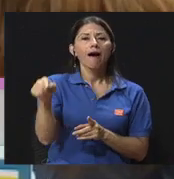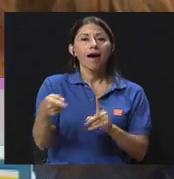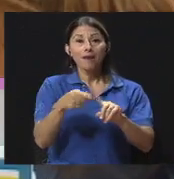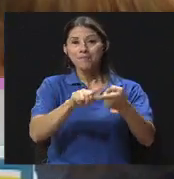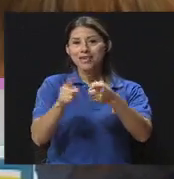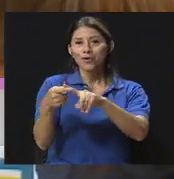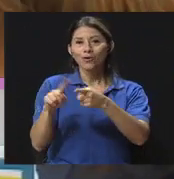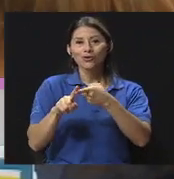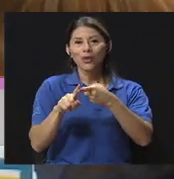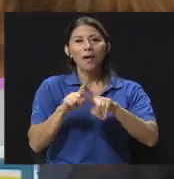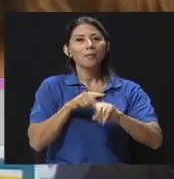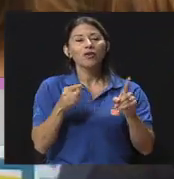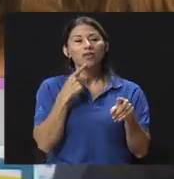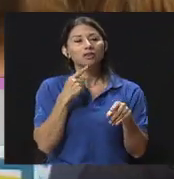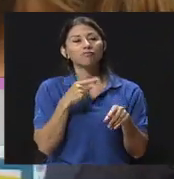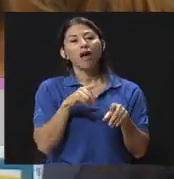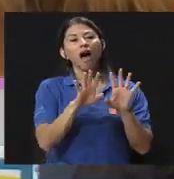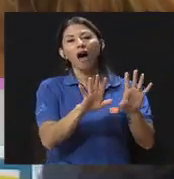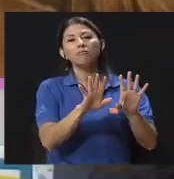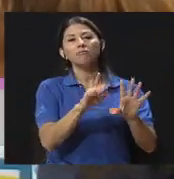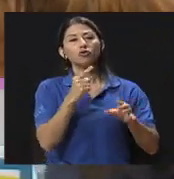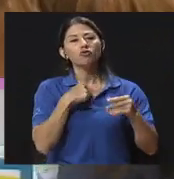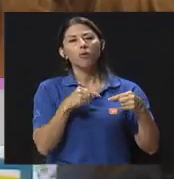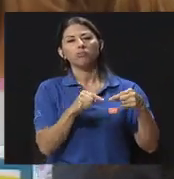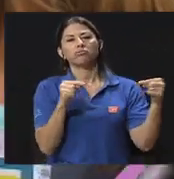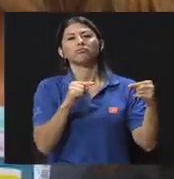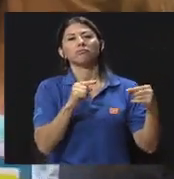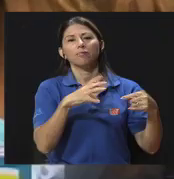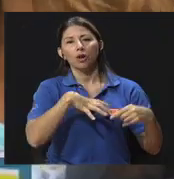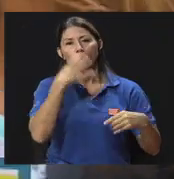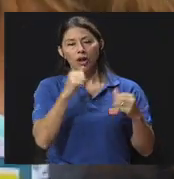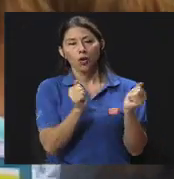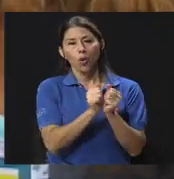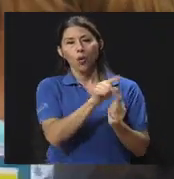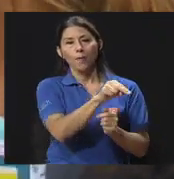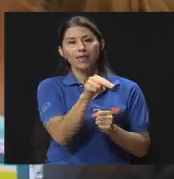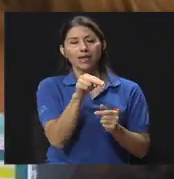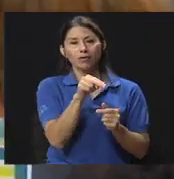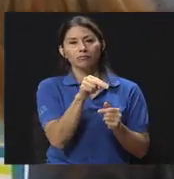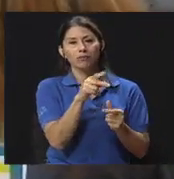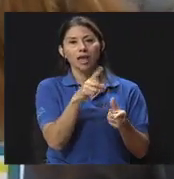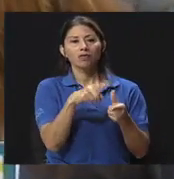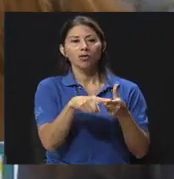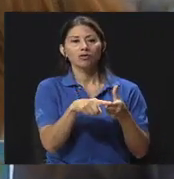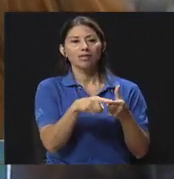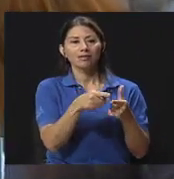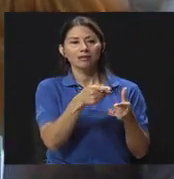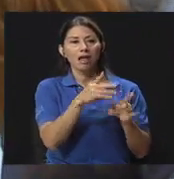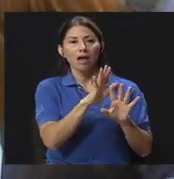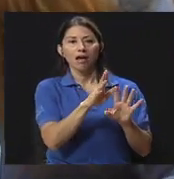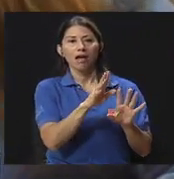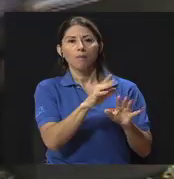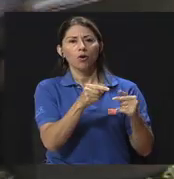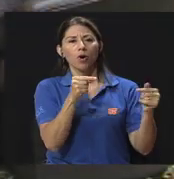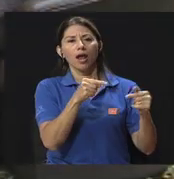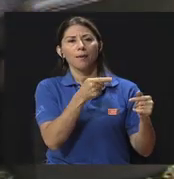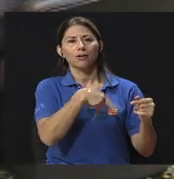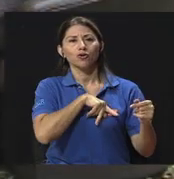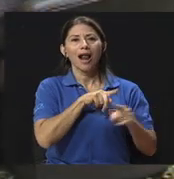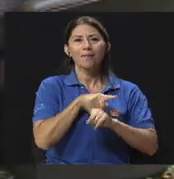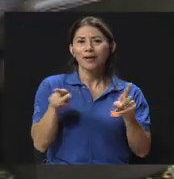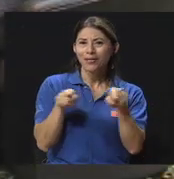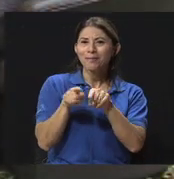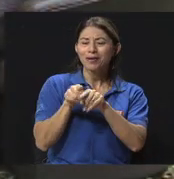ay, no, me enojé con él en el plano personal y entonces en lo laboral tengo complicación, ¿verdad? Como que no dividimos. Incluso el tema de